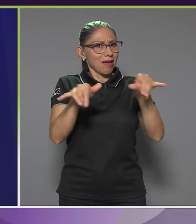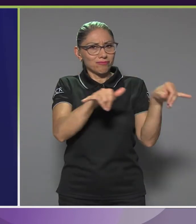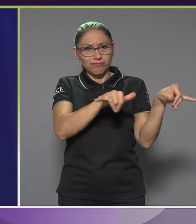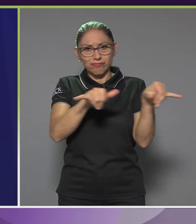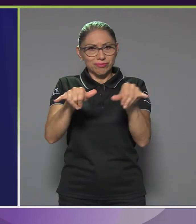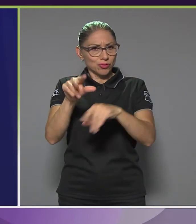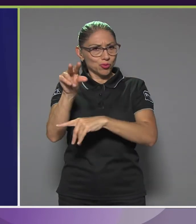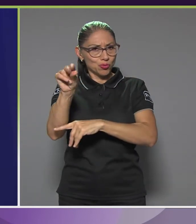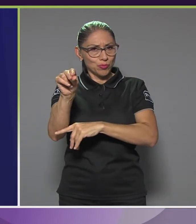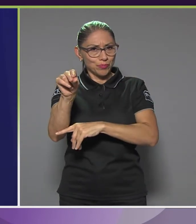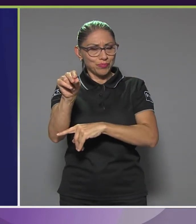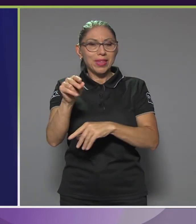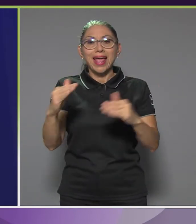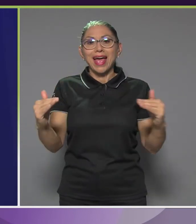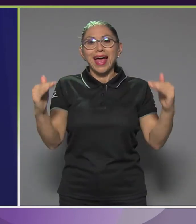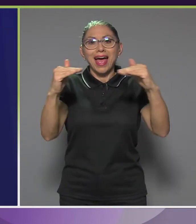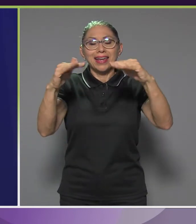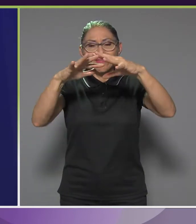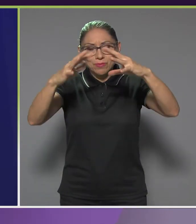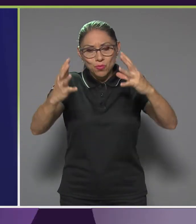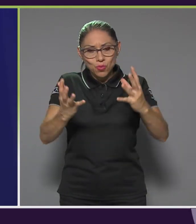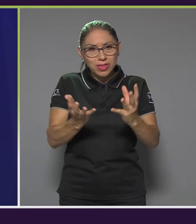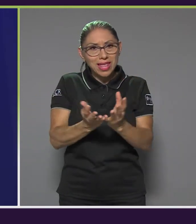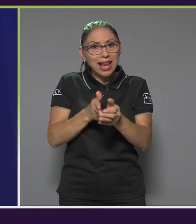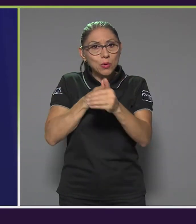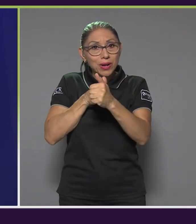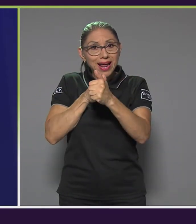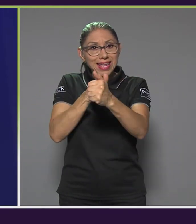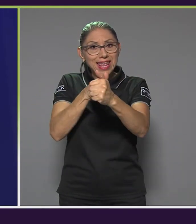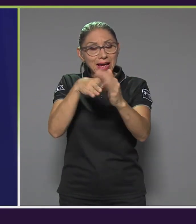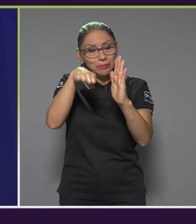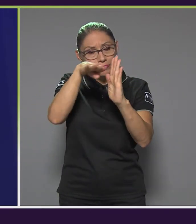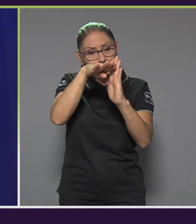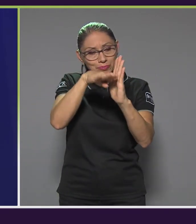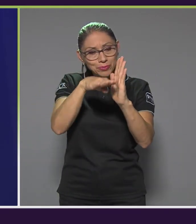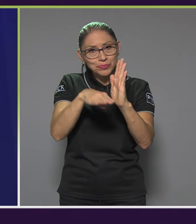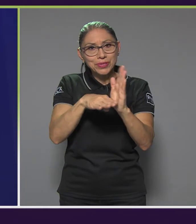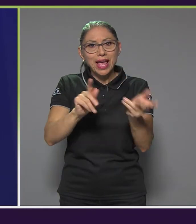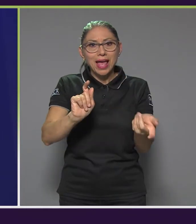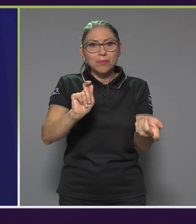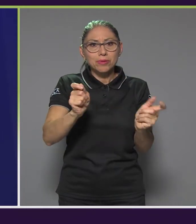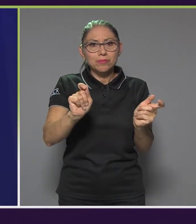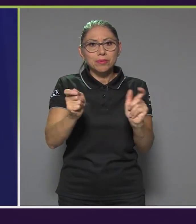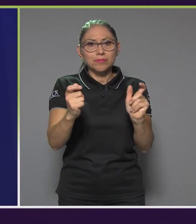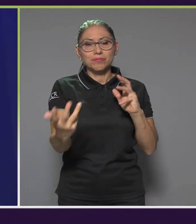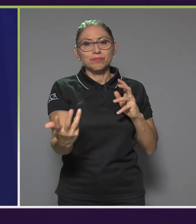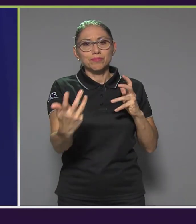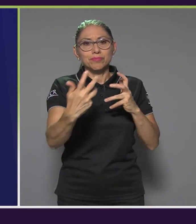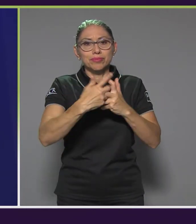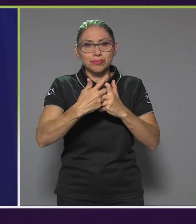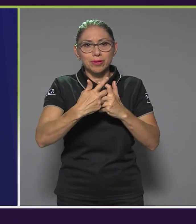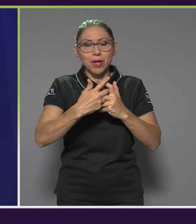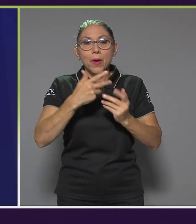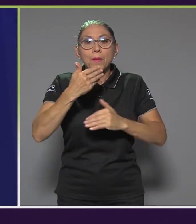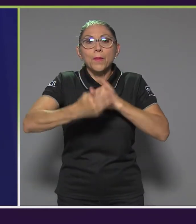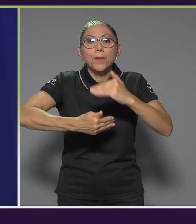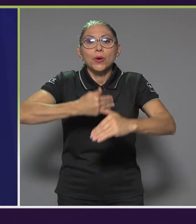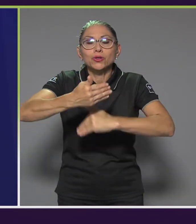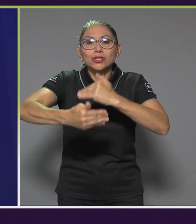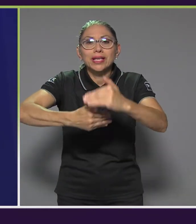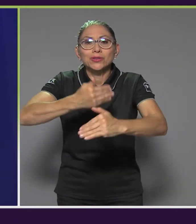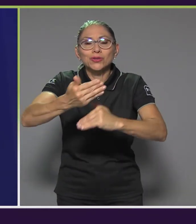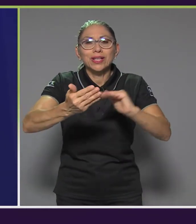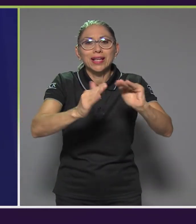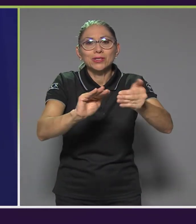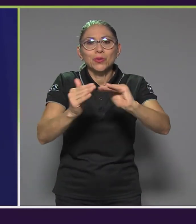tal que existe a nivel mundial, de hecho, ha sido adaptada en los diferentes procesos de cada una de las ciudades. Creo que cada vez